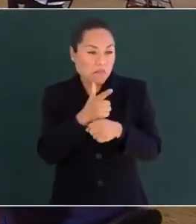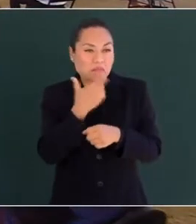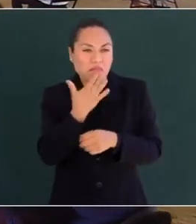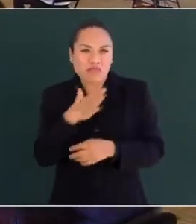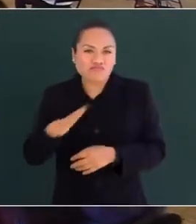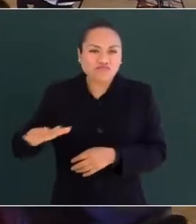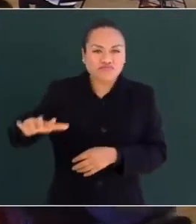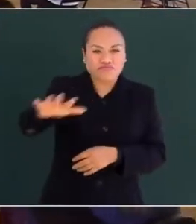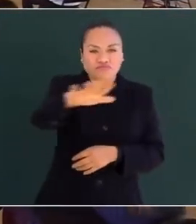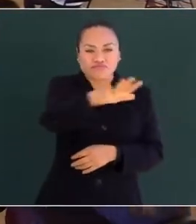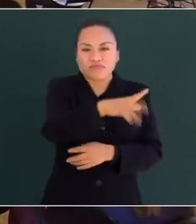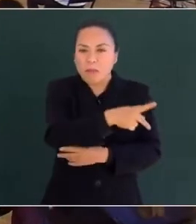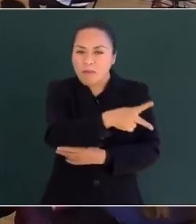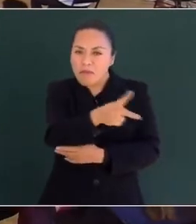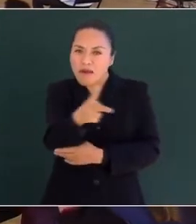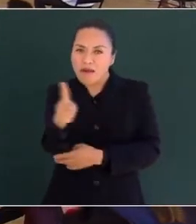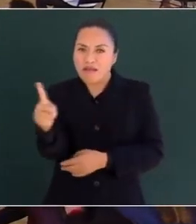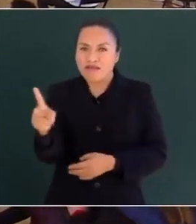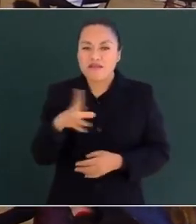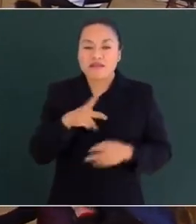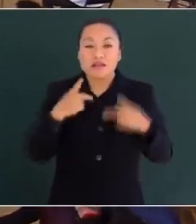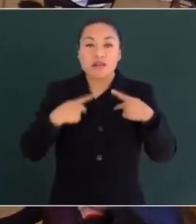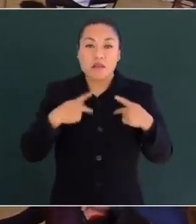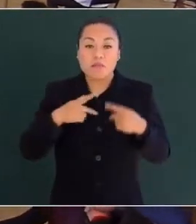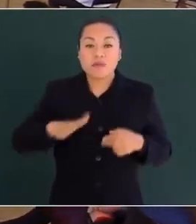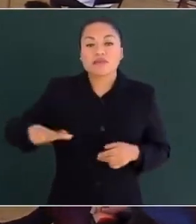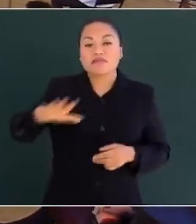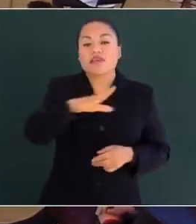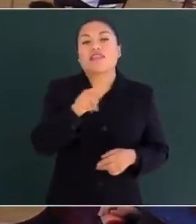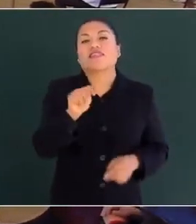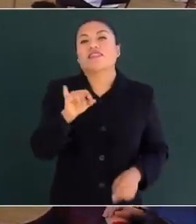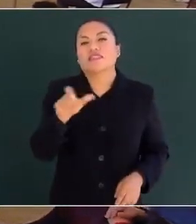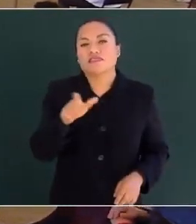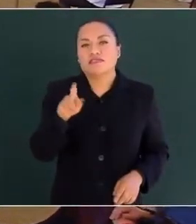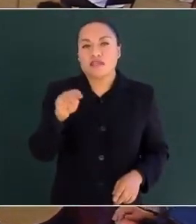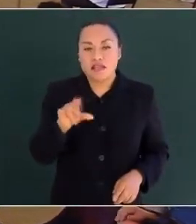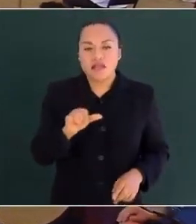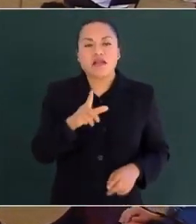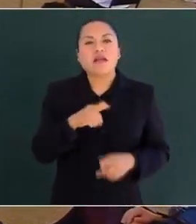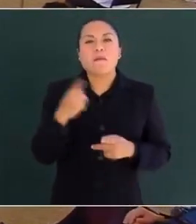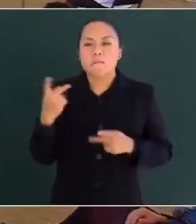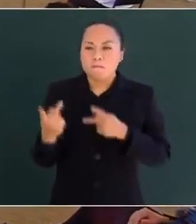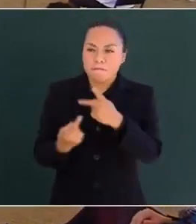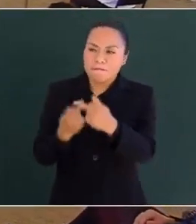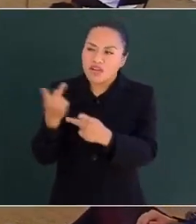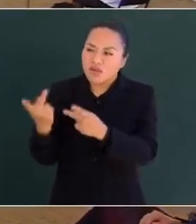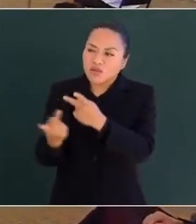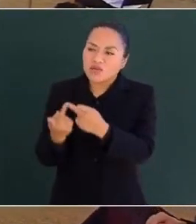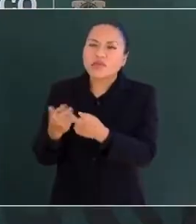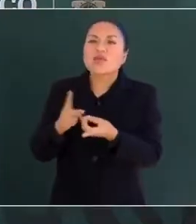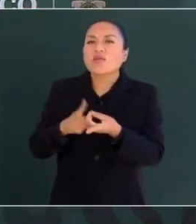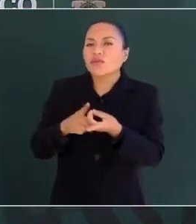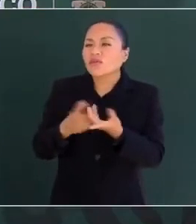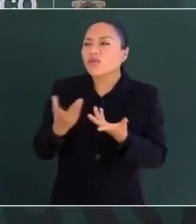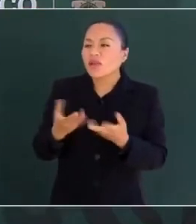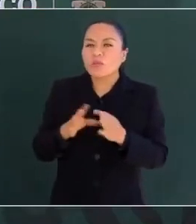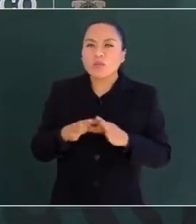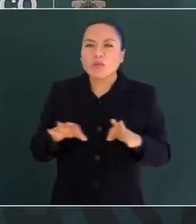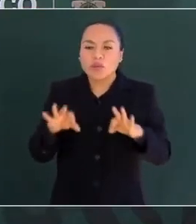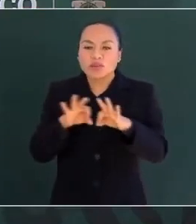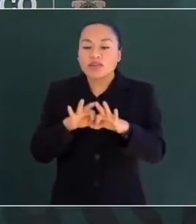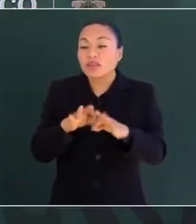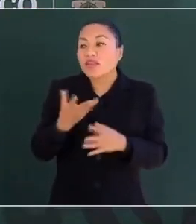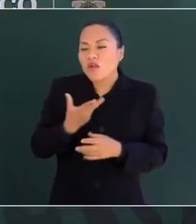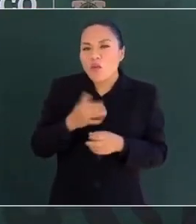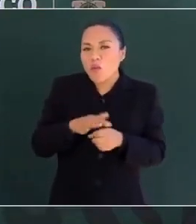panorama entero del valle y de la población de Tixtla, comenzó a preguntarle acerca de los puntos que importaba conocer.